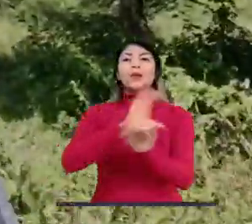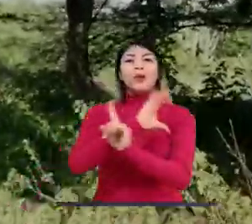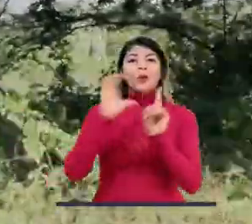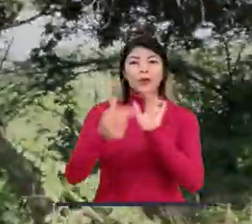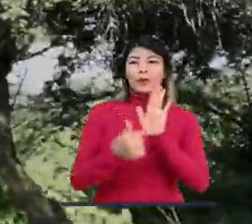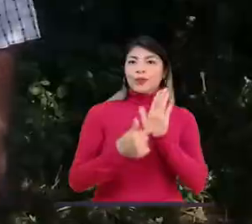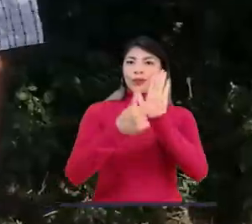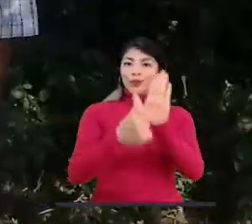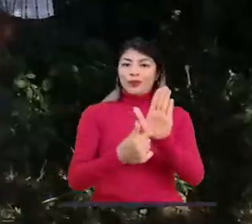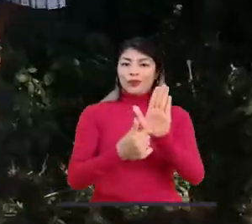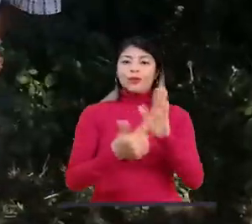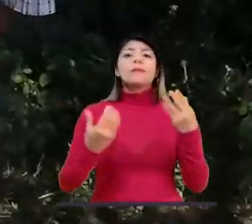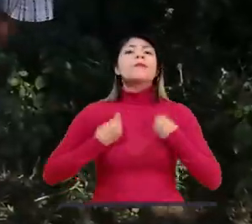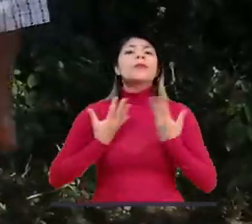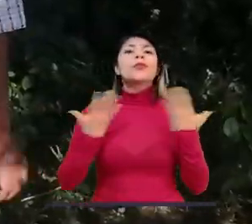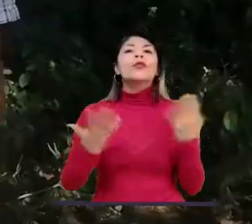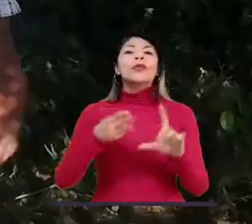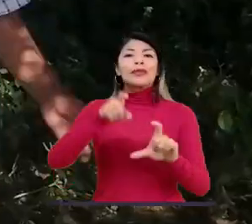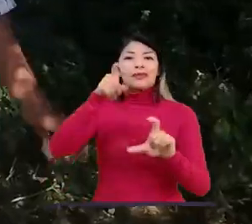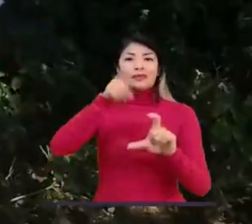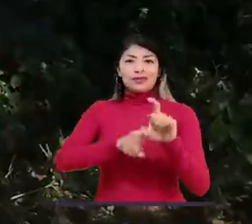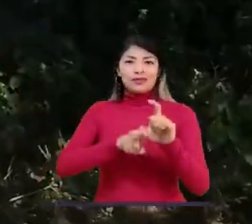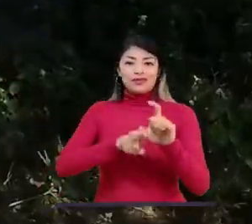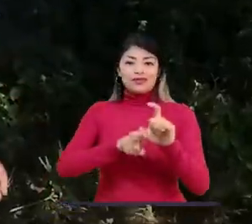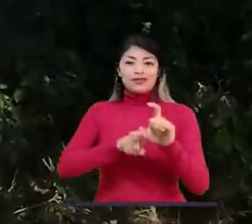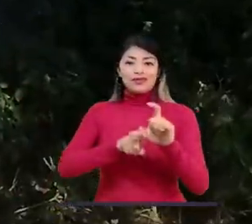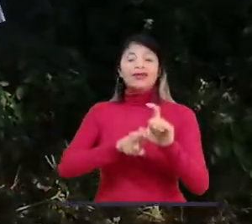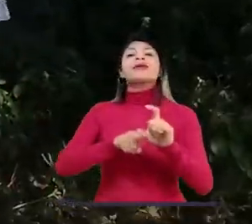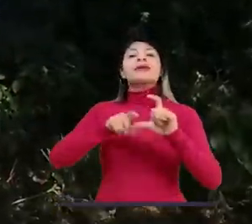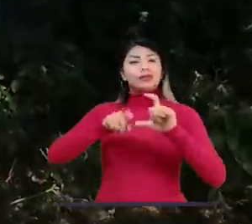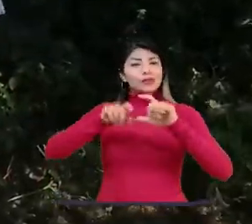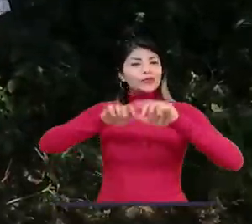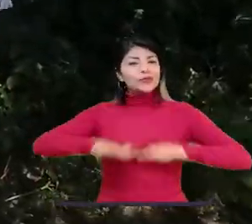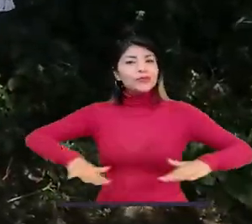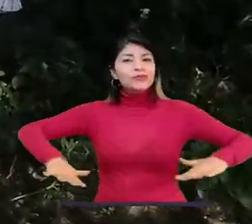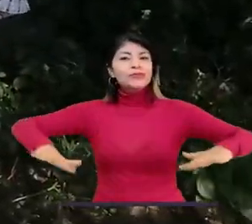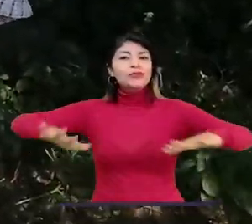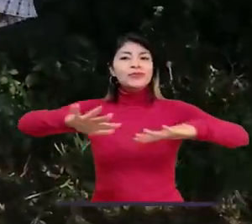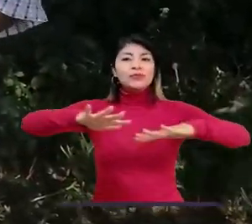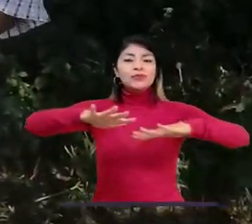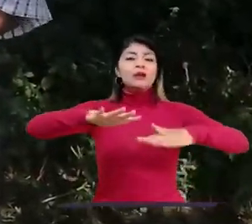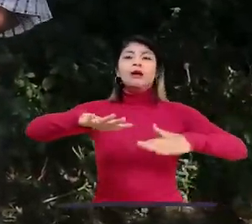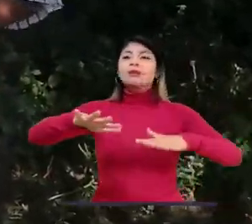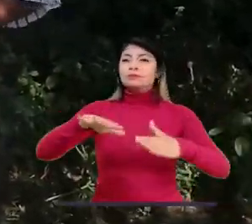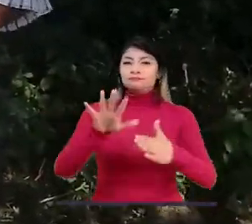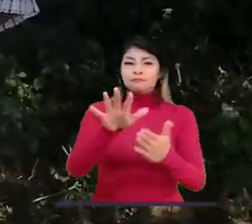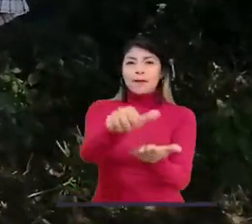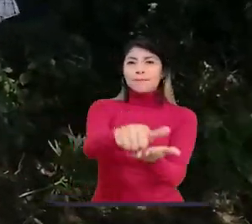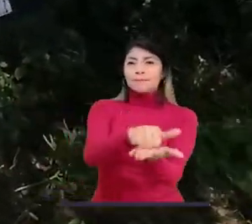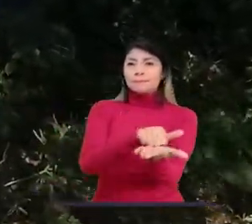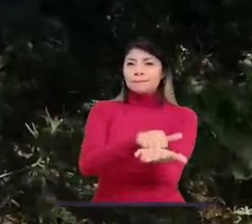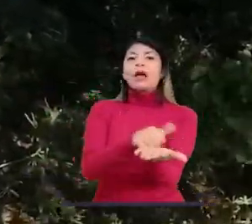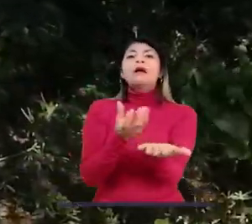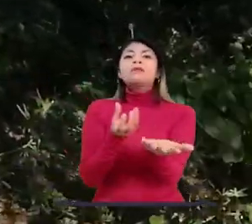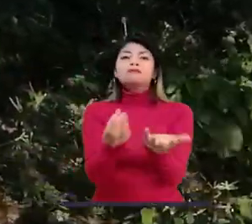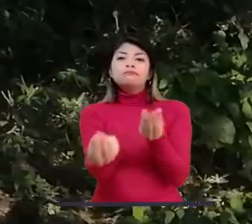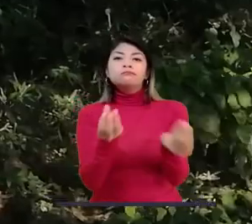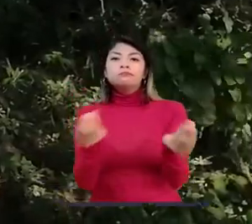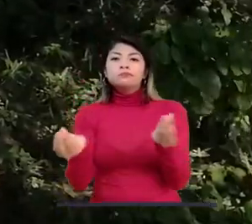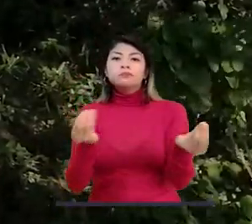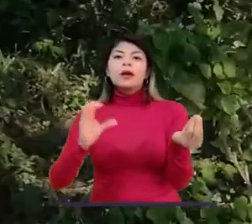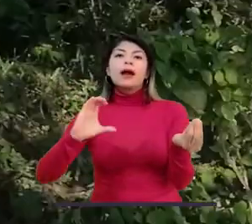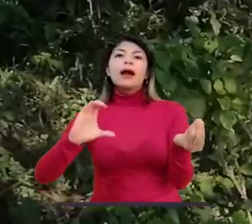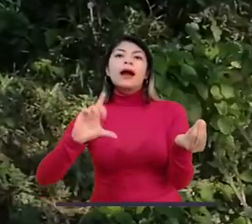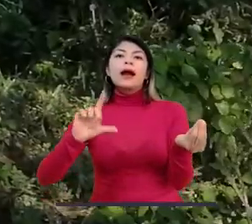y de mi cultura. Vivo en Aixcabla, Guajira, en una localidad desiértica compuesta por diferentes clanes.